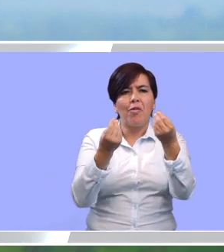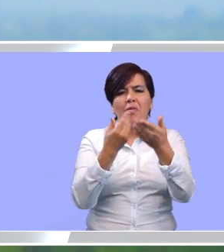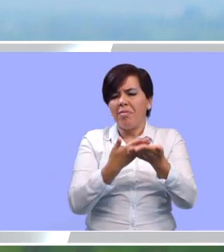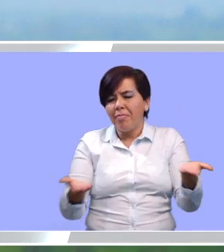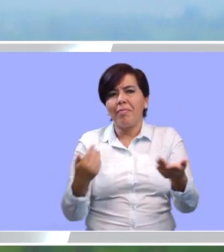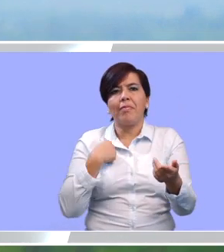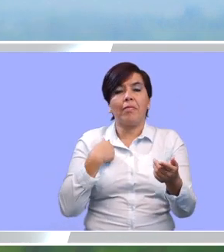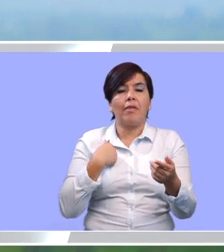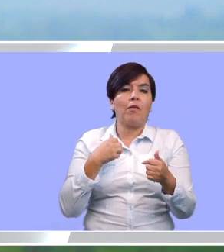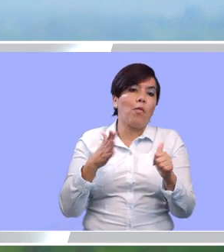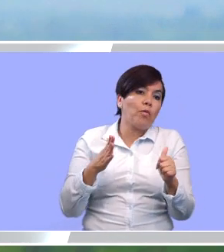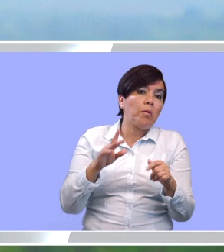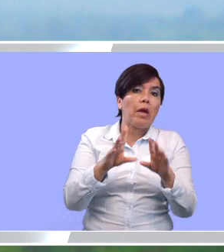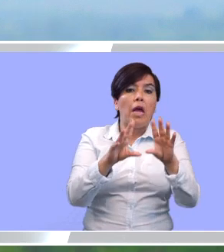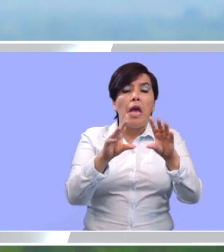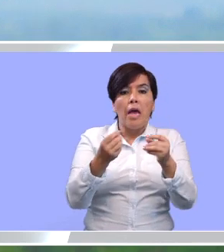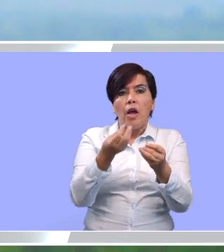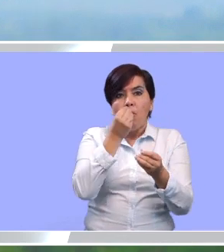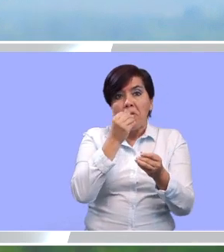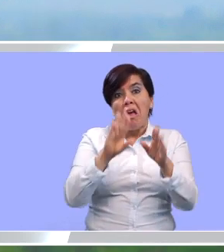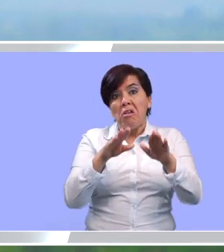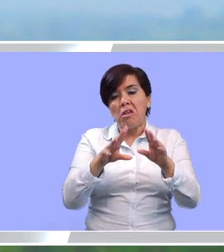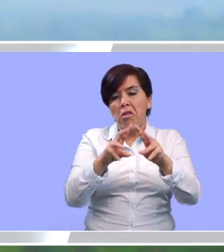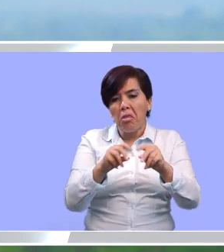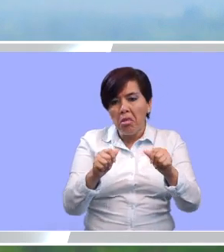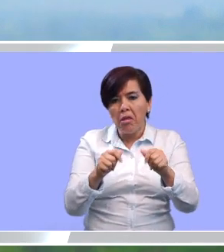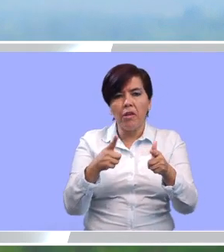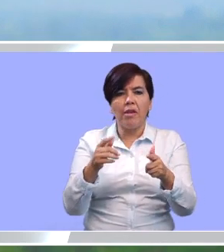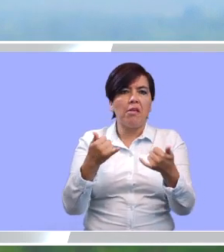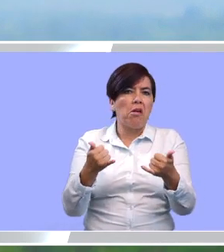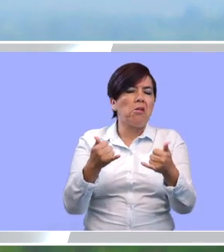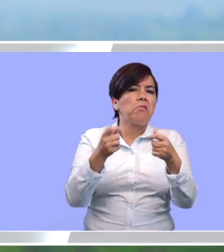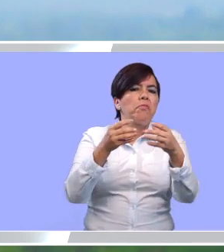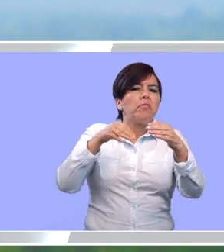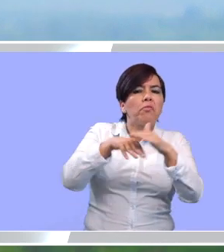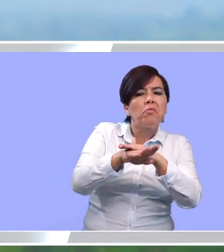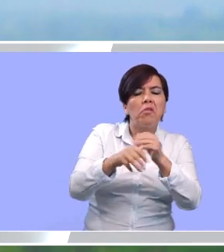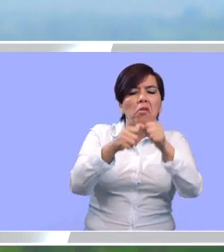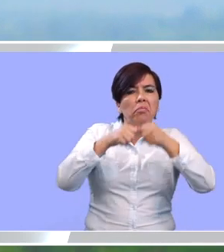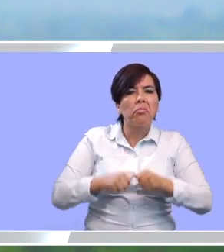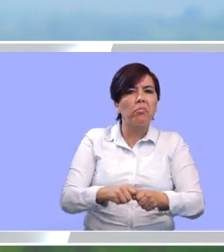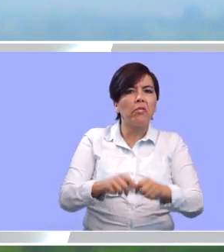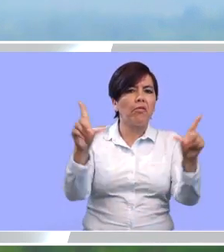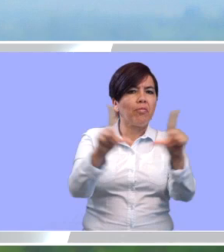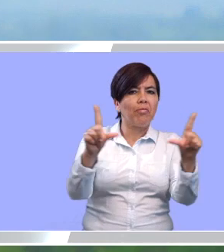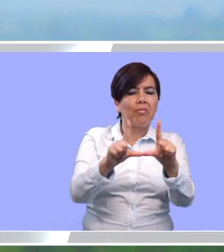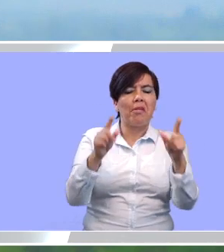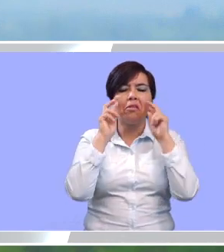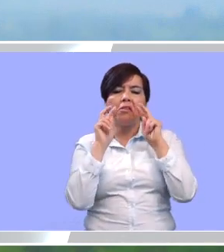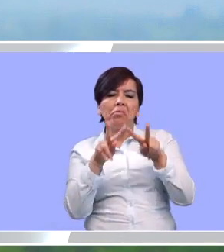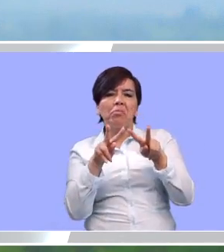uno mantener los alimentos percederos. Y no, o es diferente, ya la lucecita en la casa, ya para el